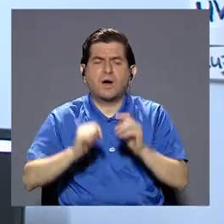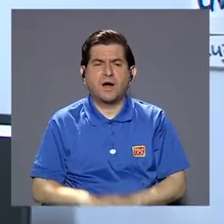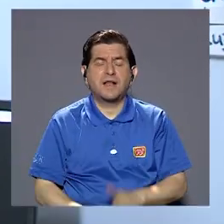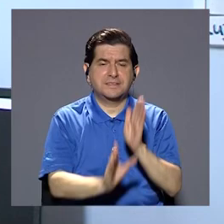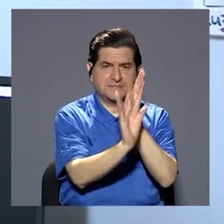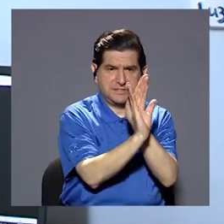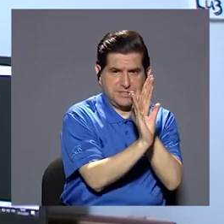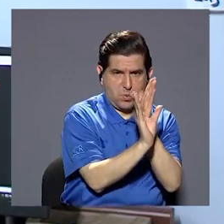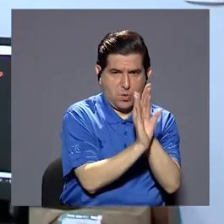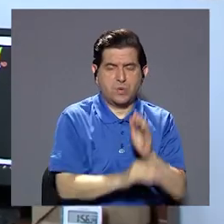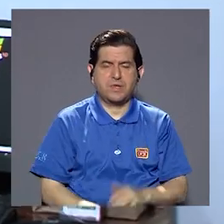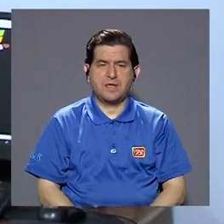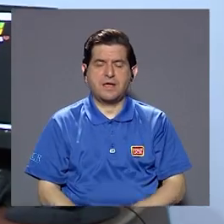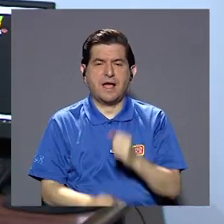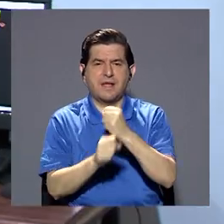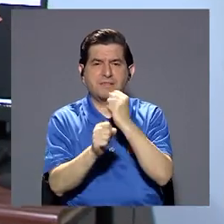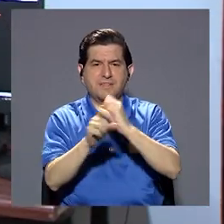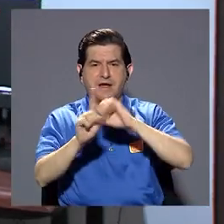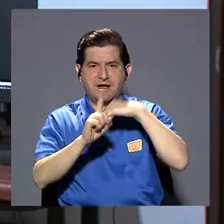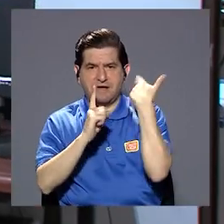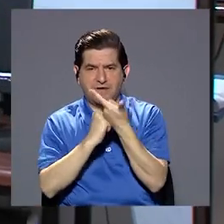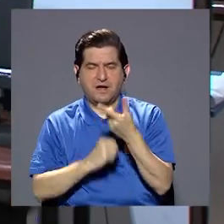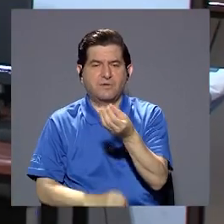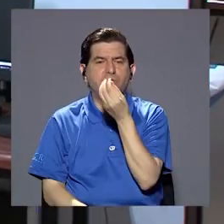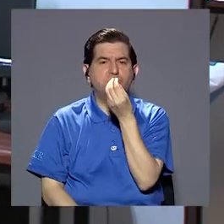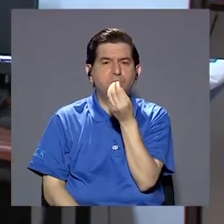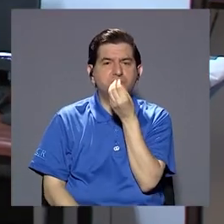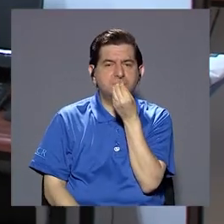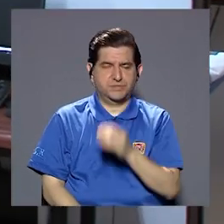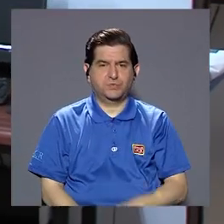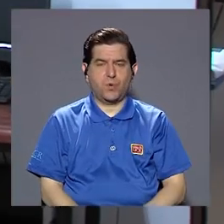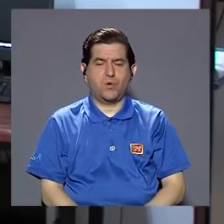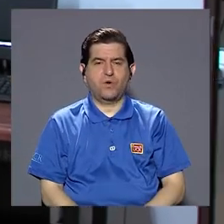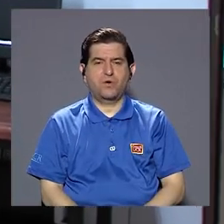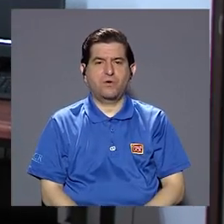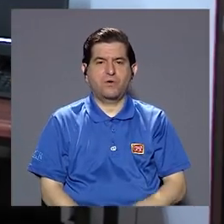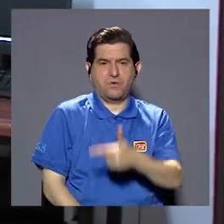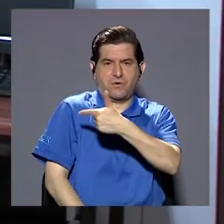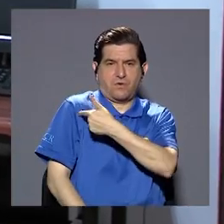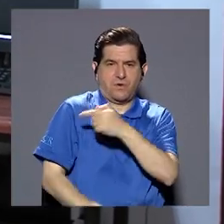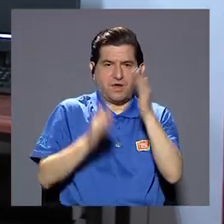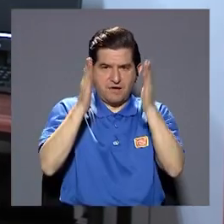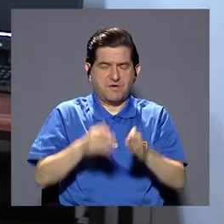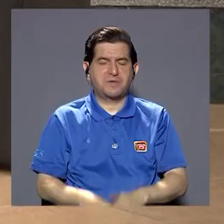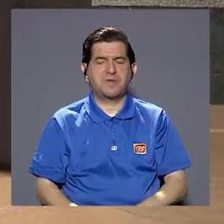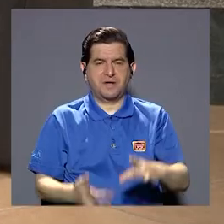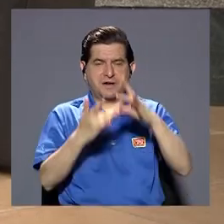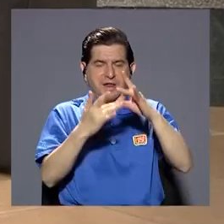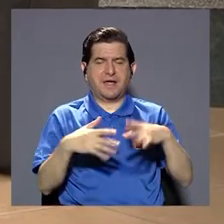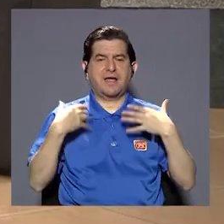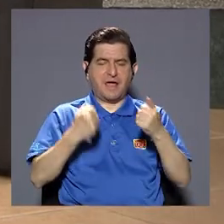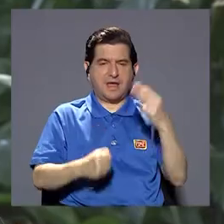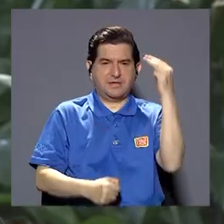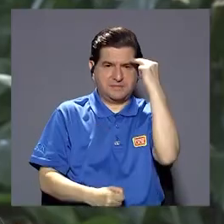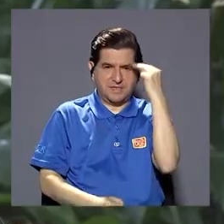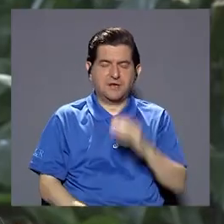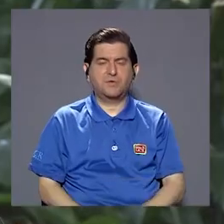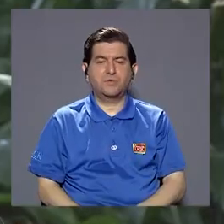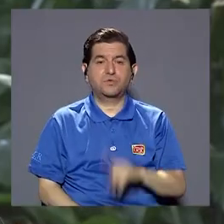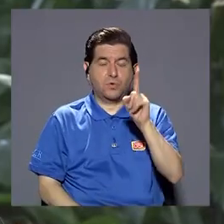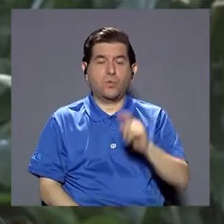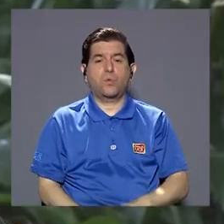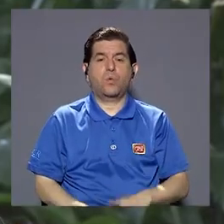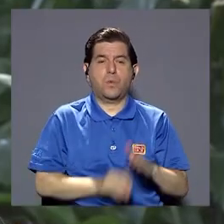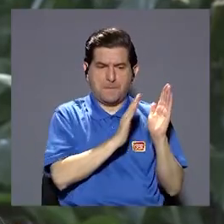son psicología tenemos trabajo social nutrición tenemos una enfermera especialista en salud mental un